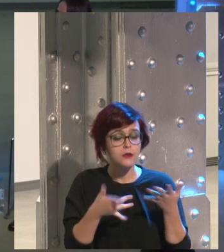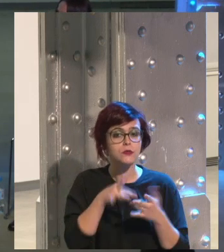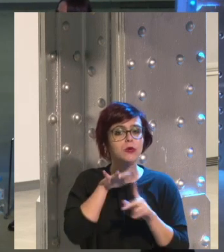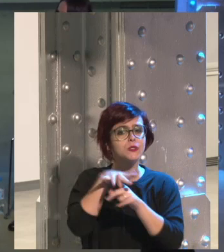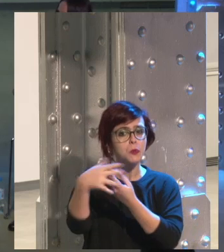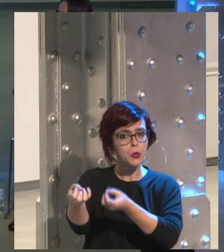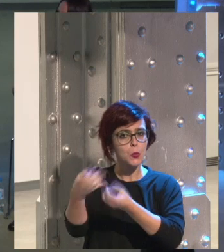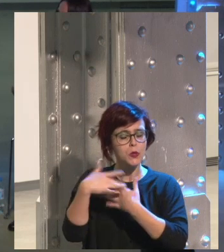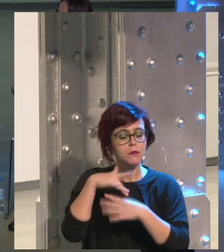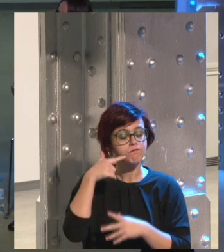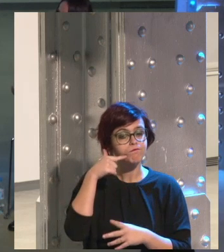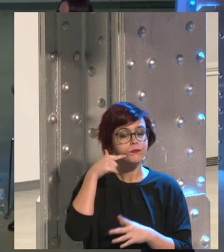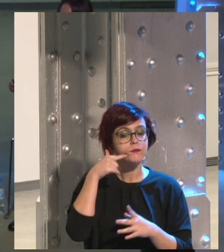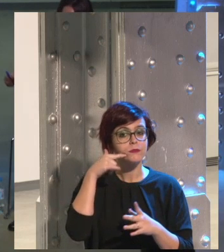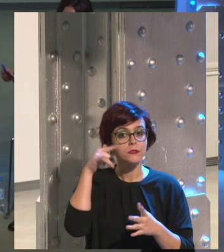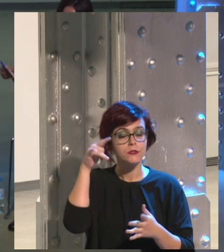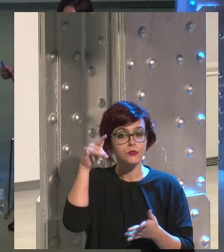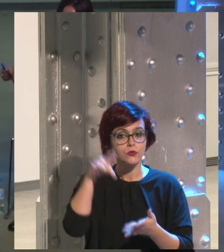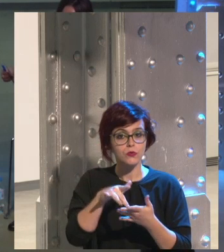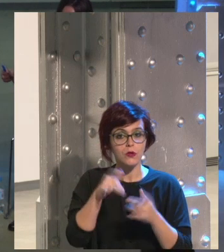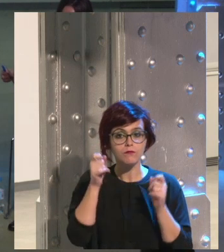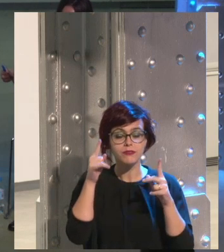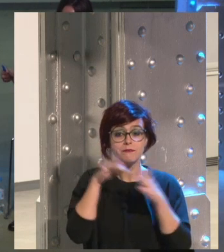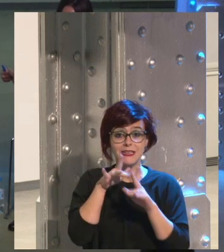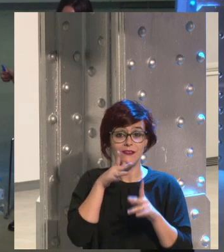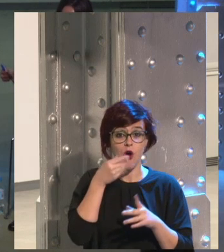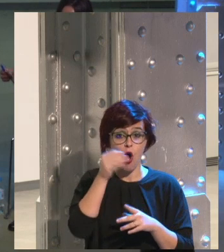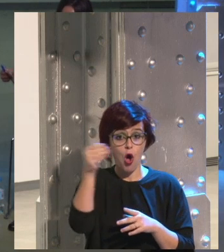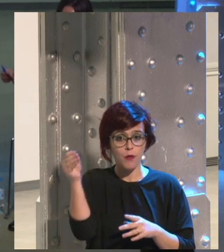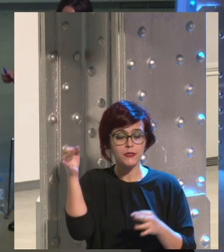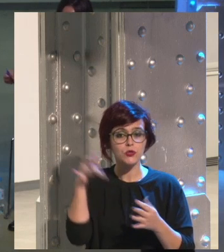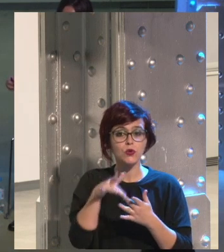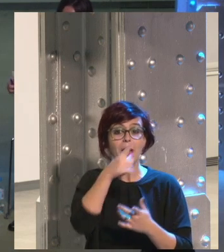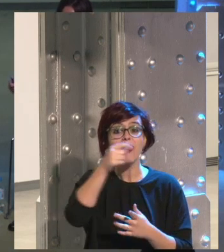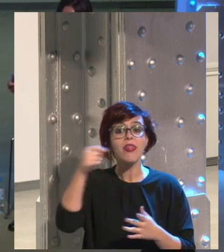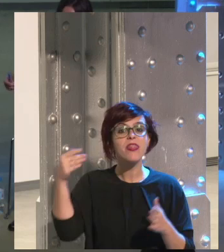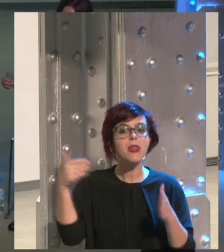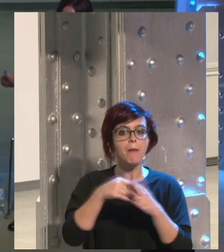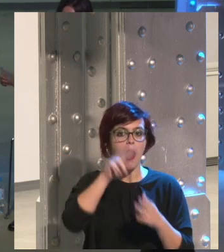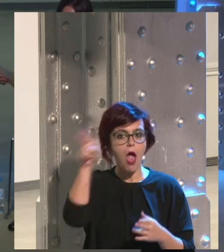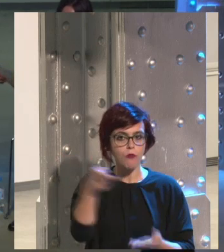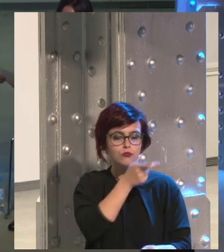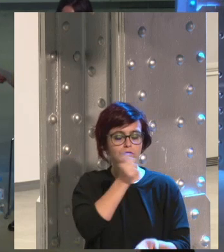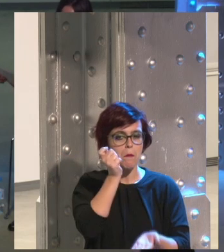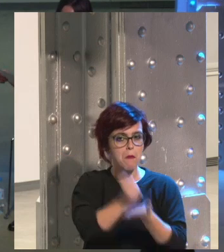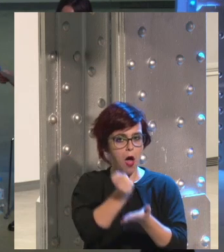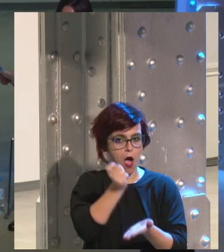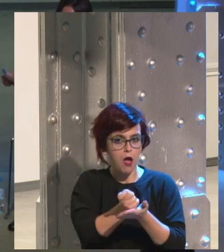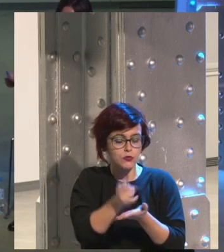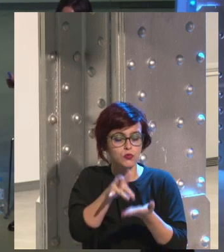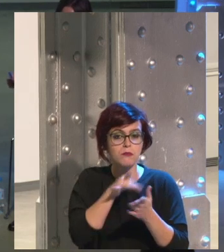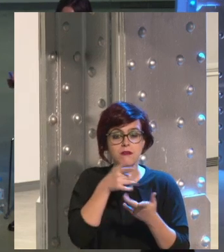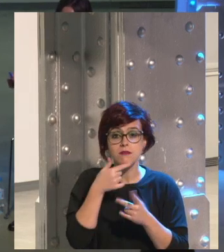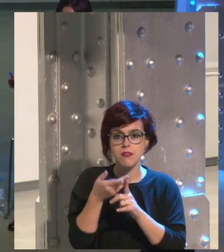situación lógica que se había dado con, por ejemplo, con el caso del chico este que tenía que pagar 100.000 euros y tú me habías comentado